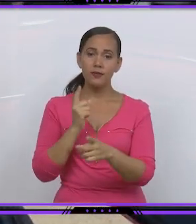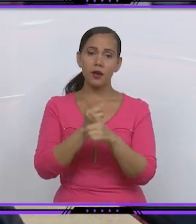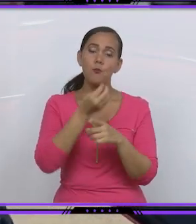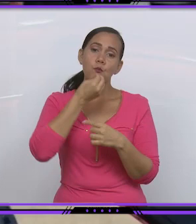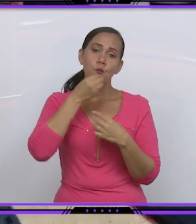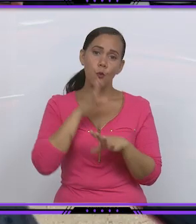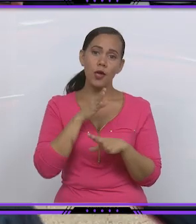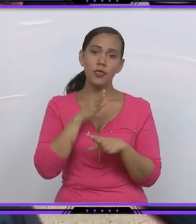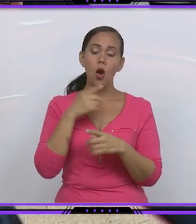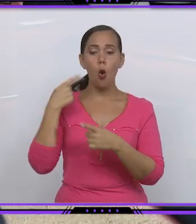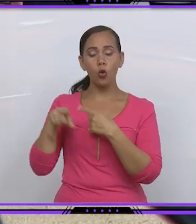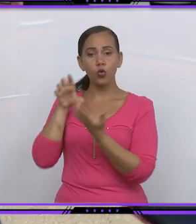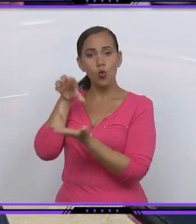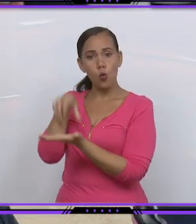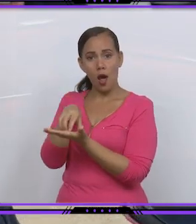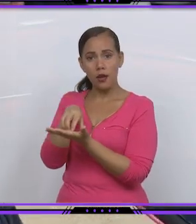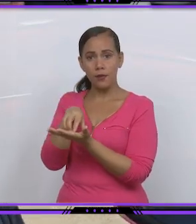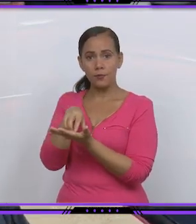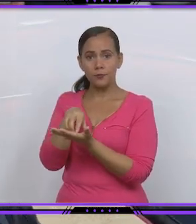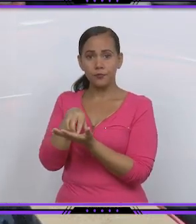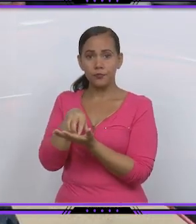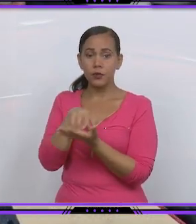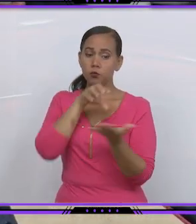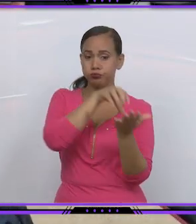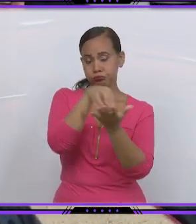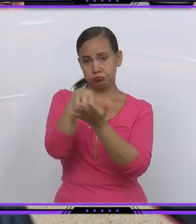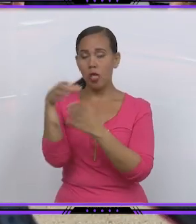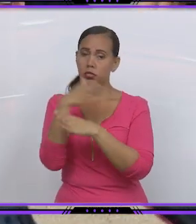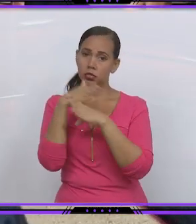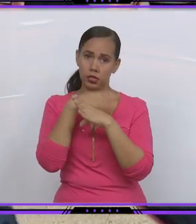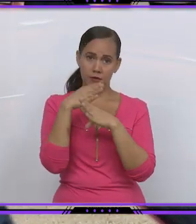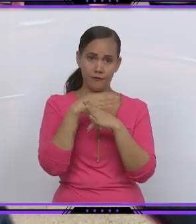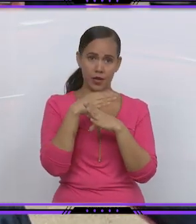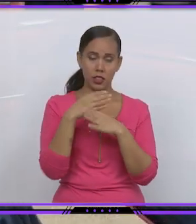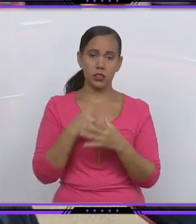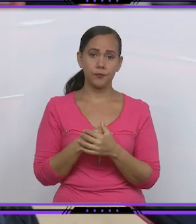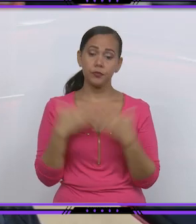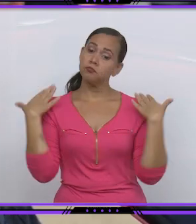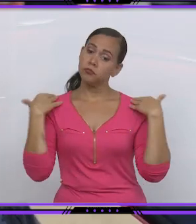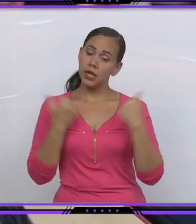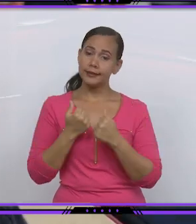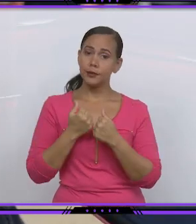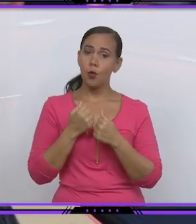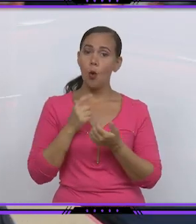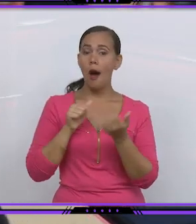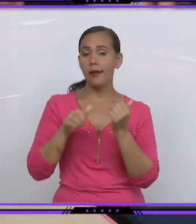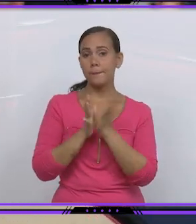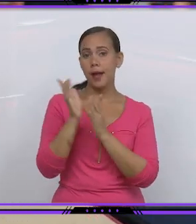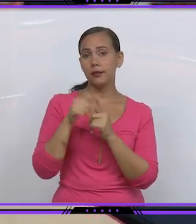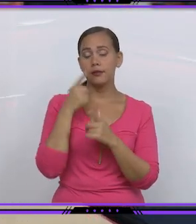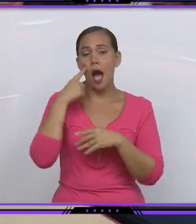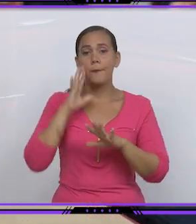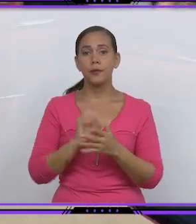acercarlo también por ejemplo pudiera ser en Arbay aún sin definir como además todavía propuesta incluso a la máxima autoridad de la provincia pero pudiéramos